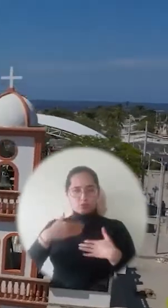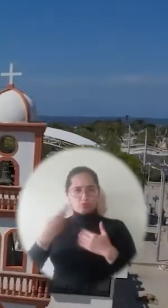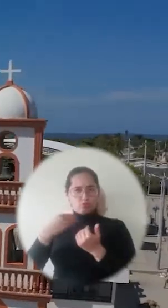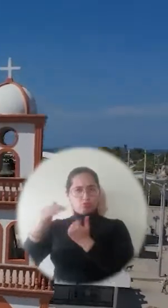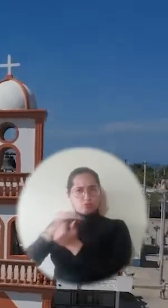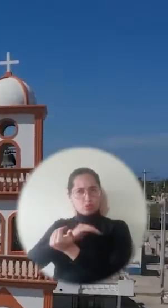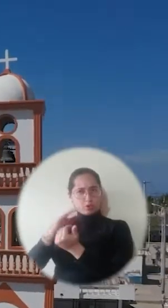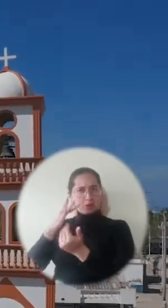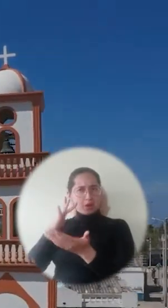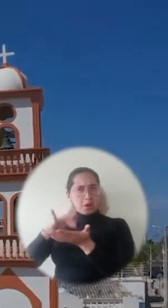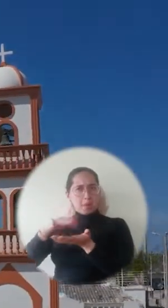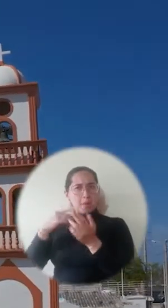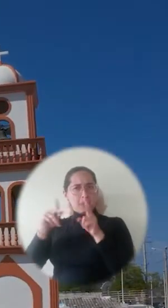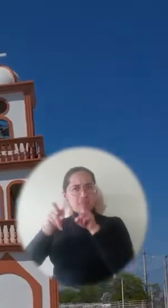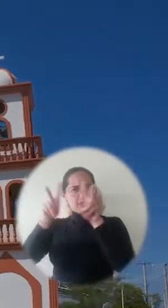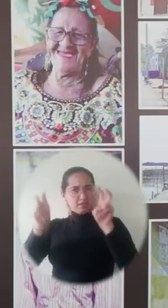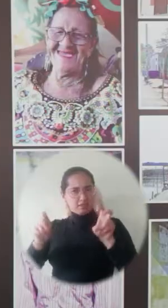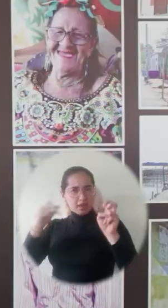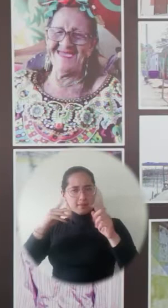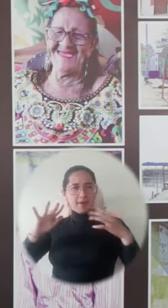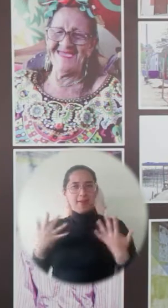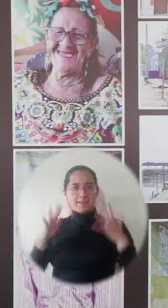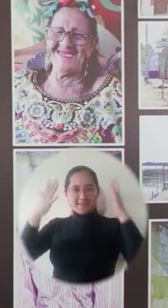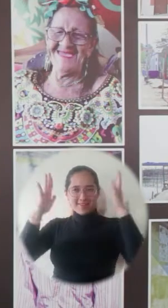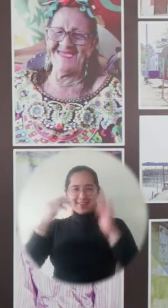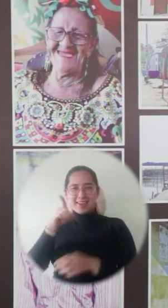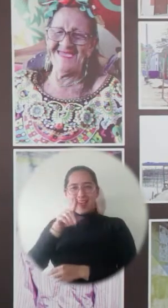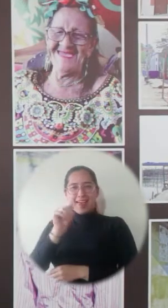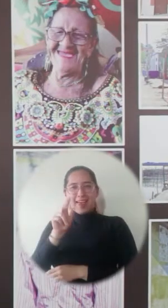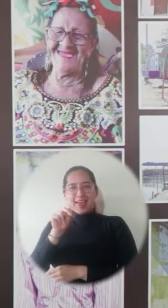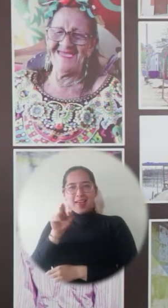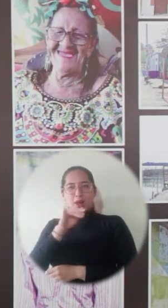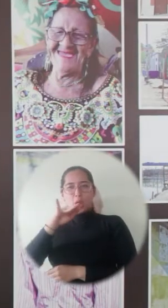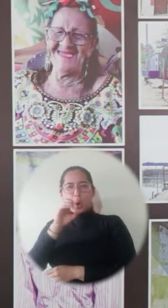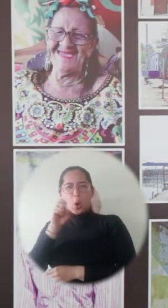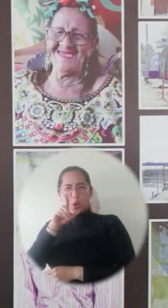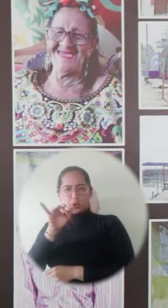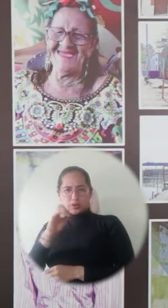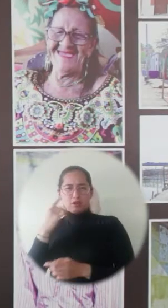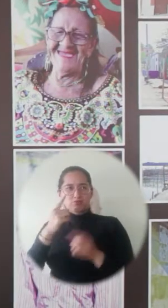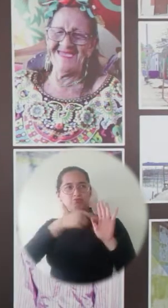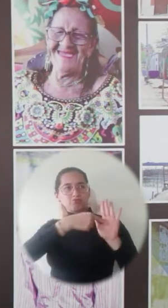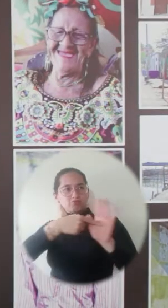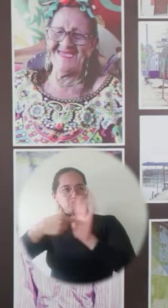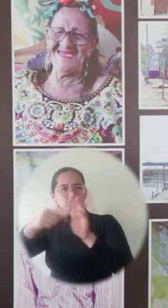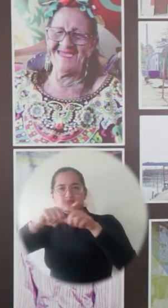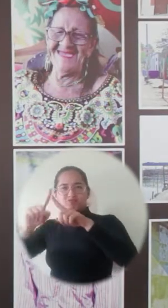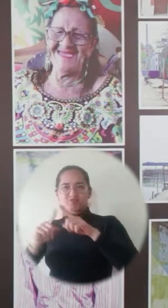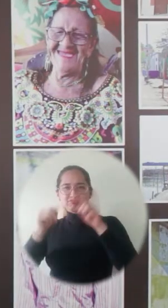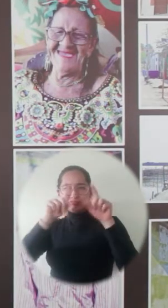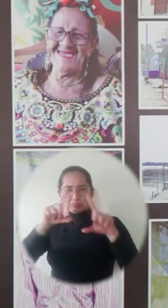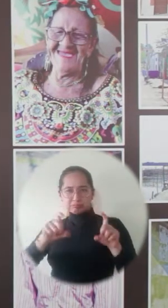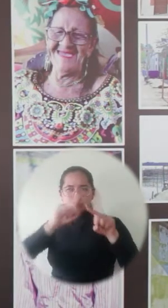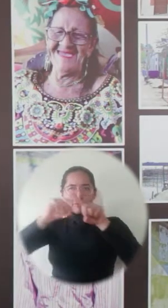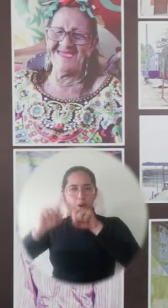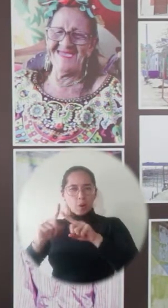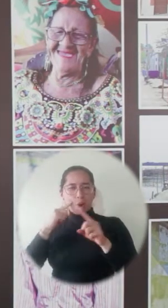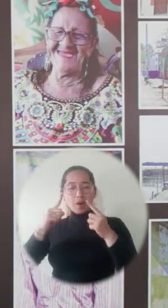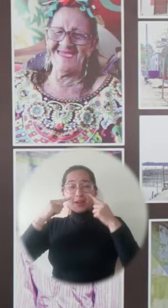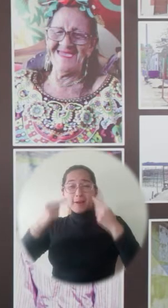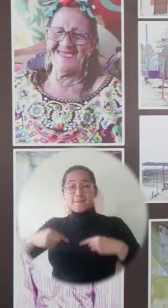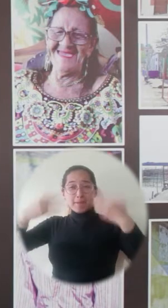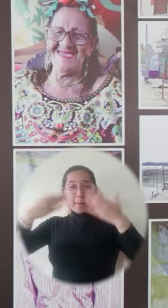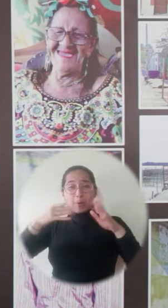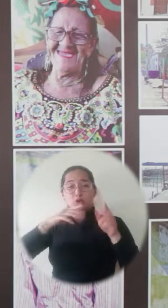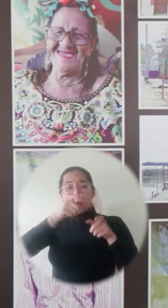Bueno, yo recibí una invitación en el marco de la fiesta de San José, realizar una exposición fotográfica donde resalte